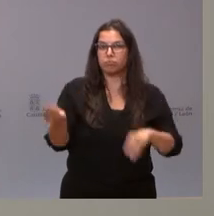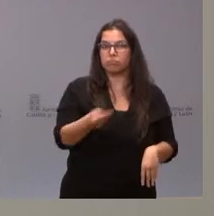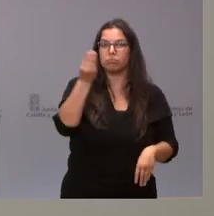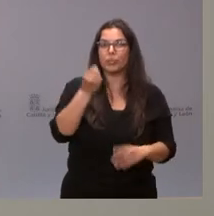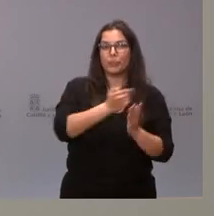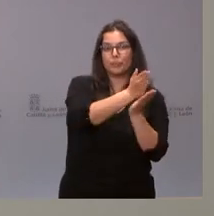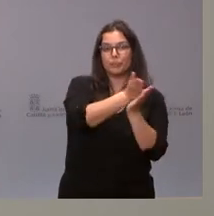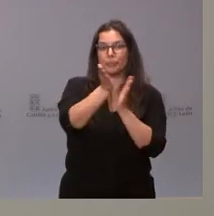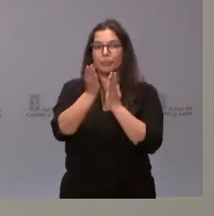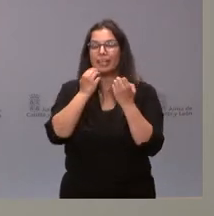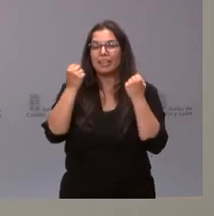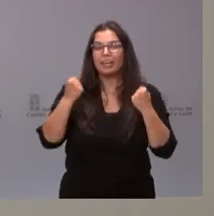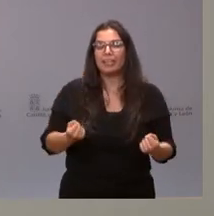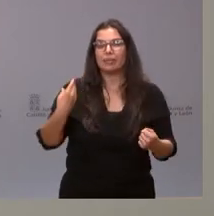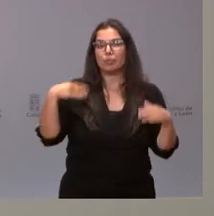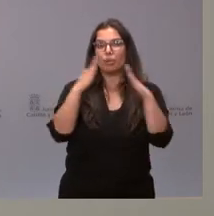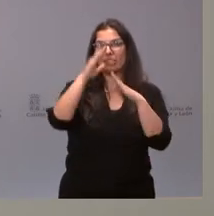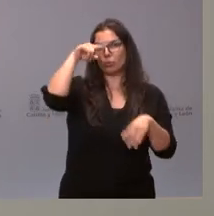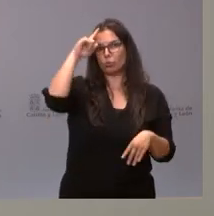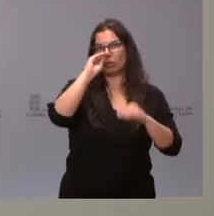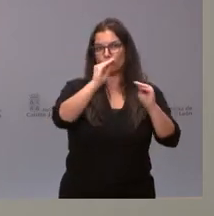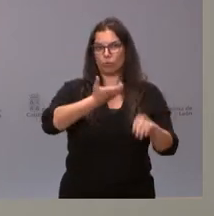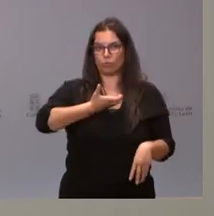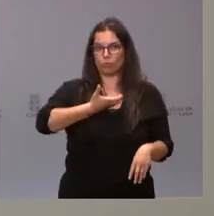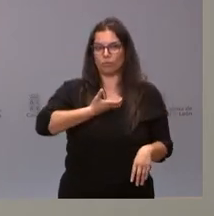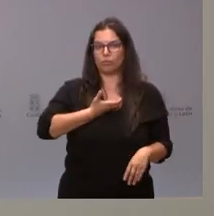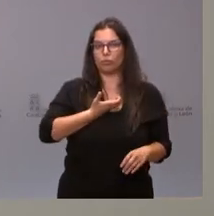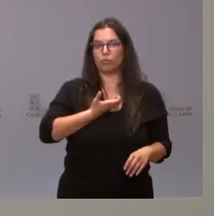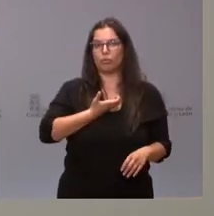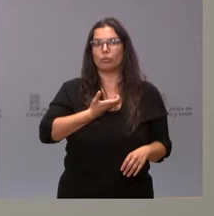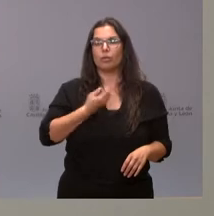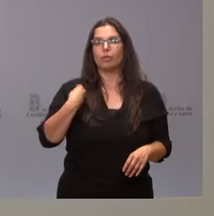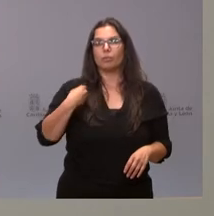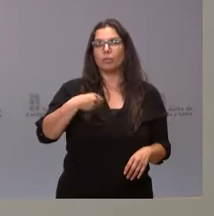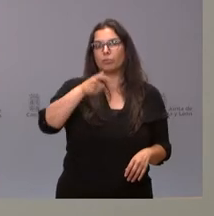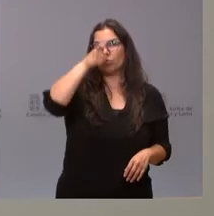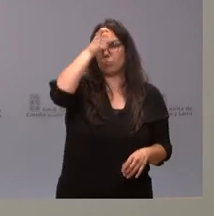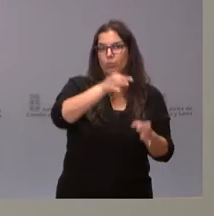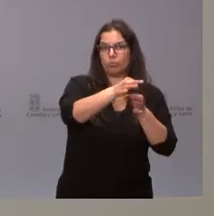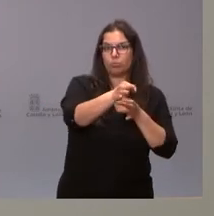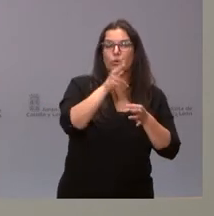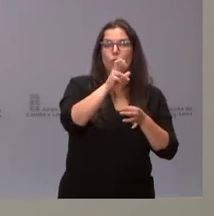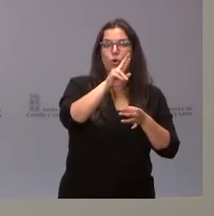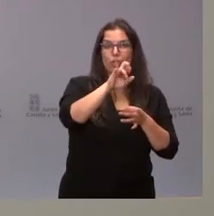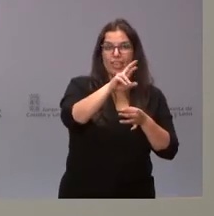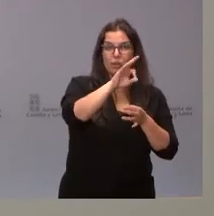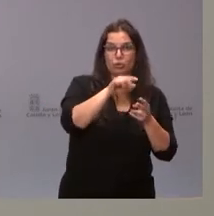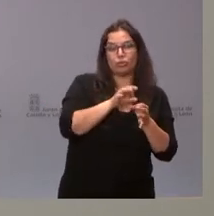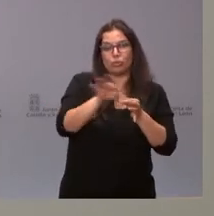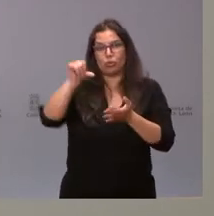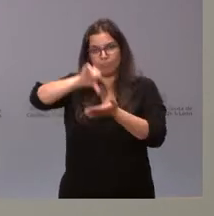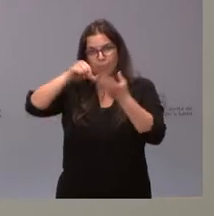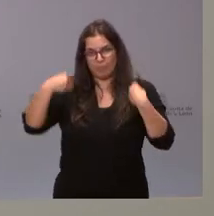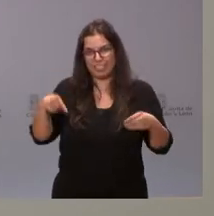energética de las casas de cultura que tiene este Ayuntamiento, tanto en Olleros de Sabero como en la propia